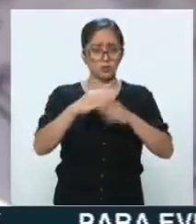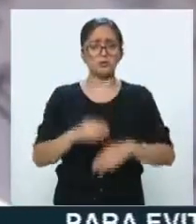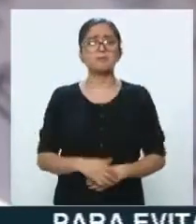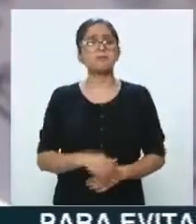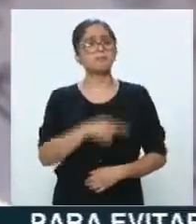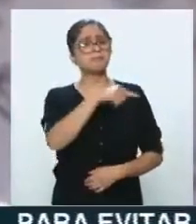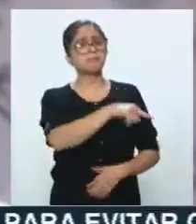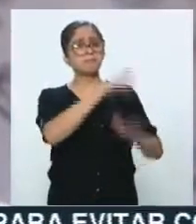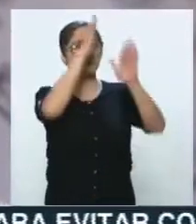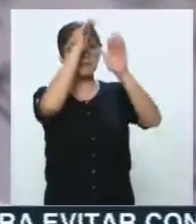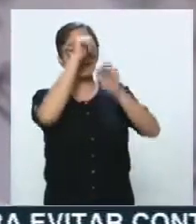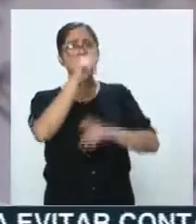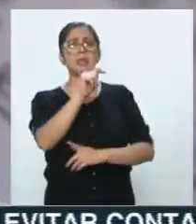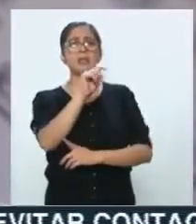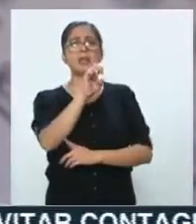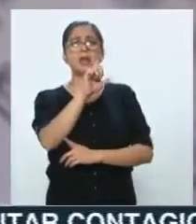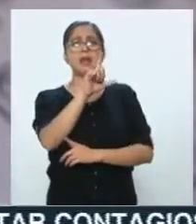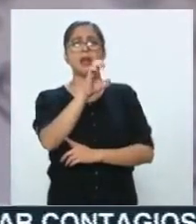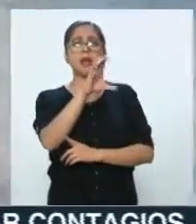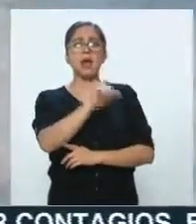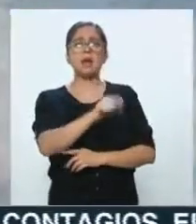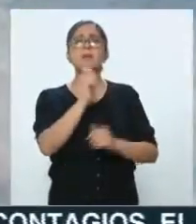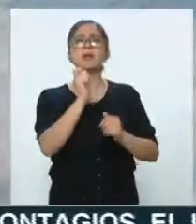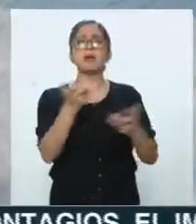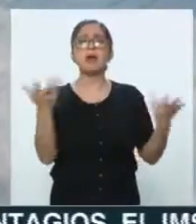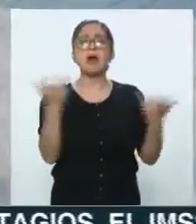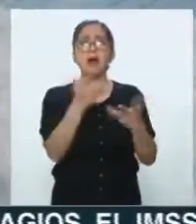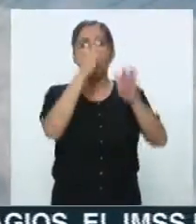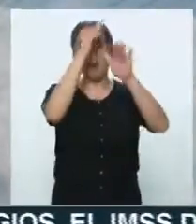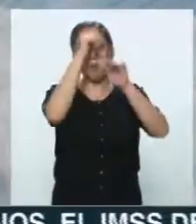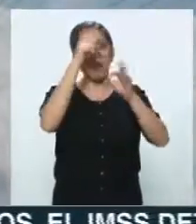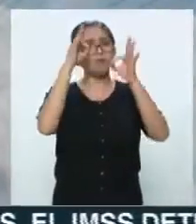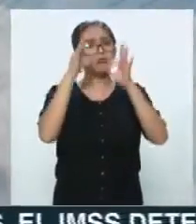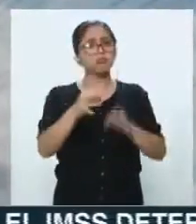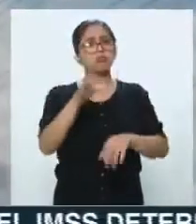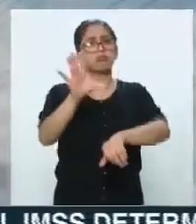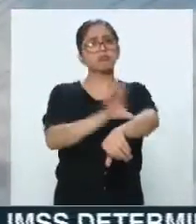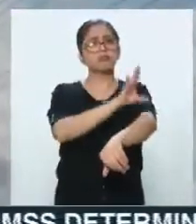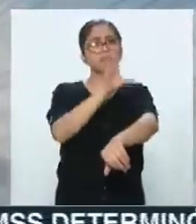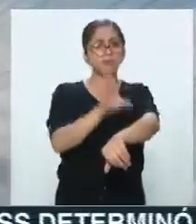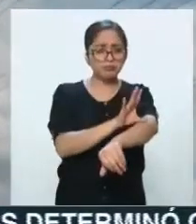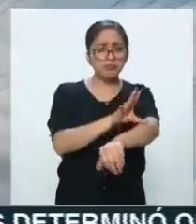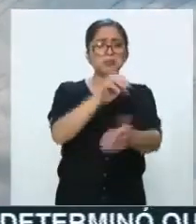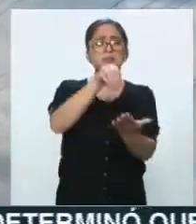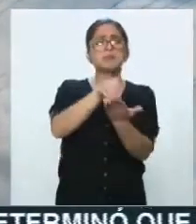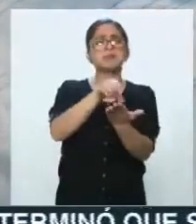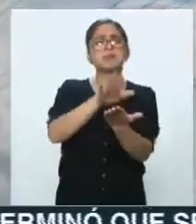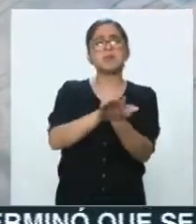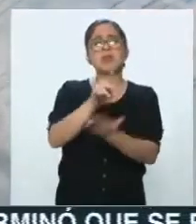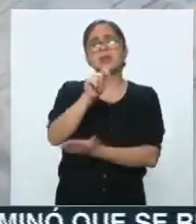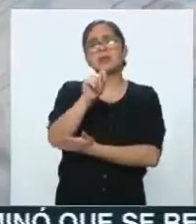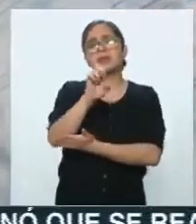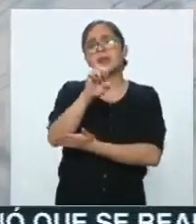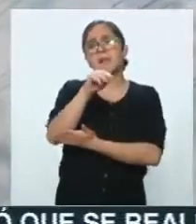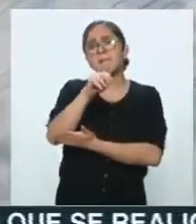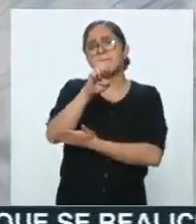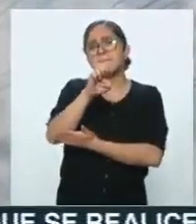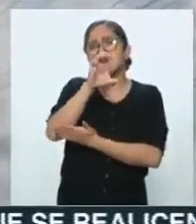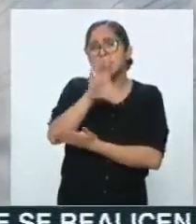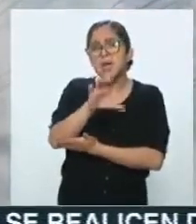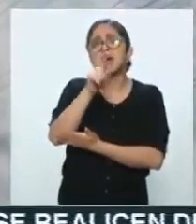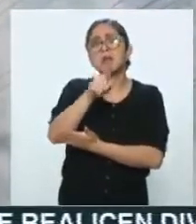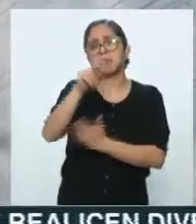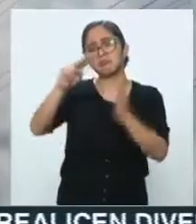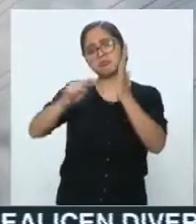autonomía de México en materia energética. La marca de la casa en el T-MEC está en capítulos determinantes en el